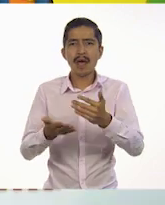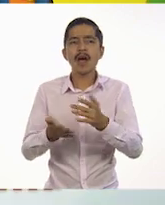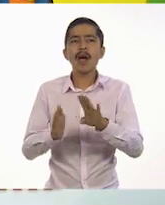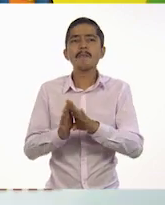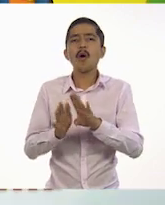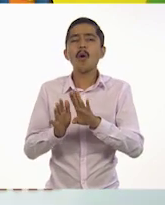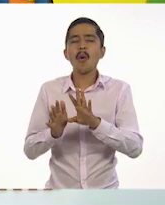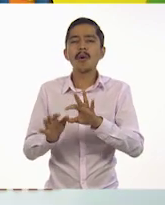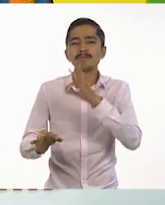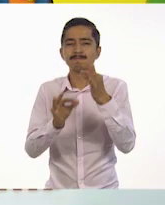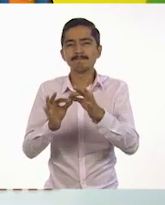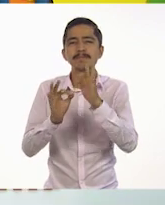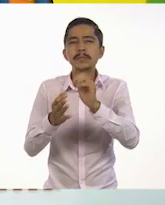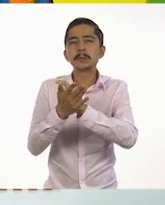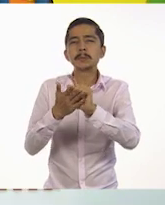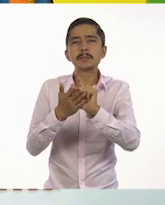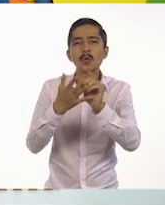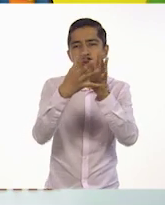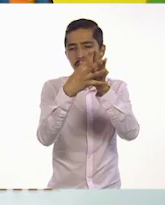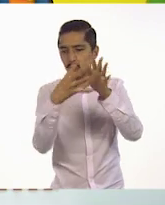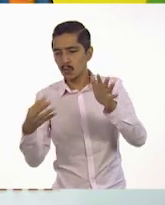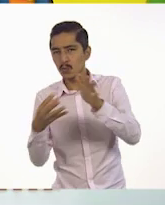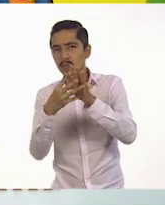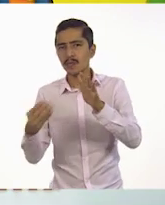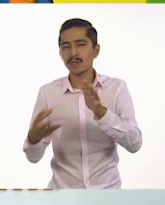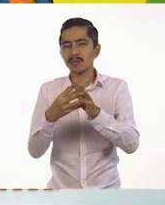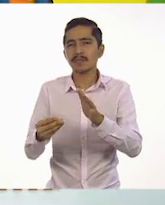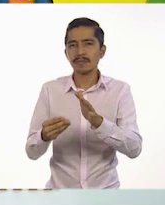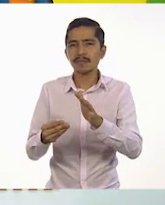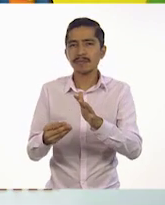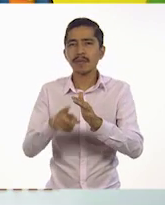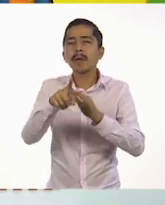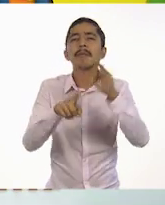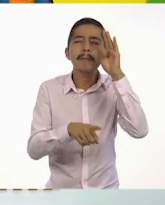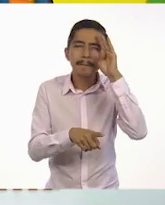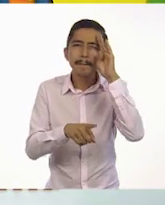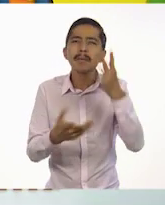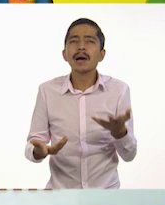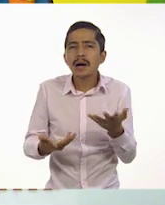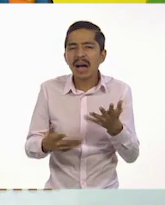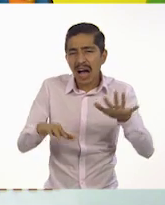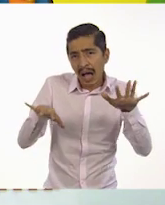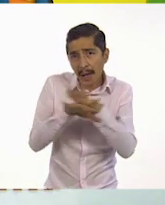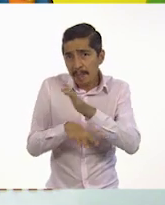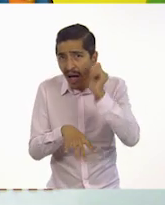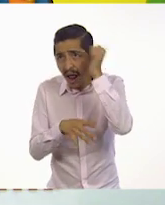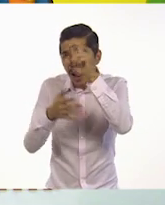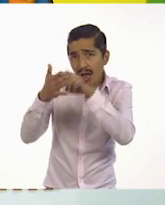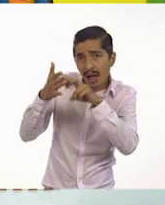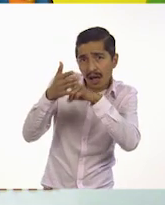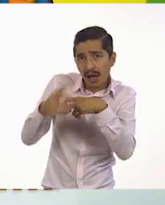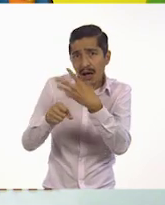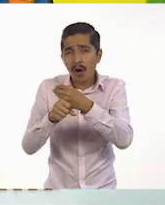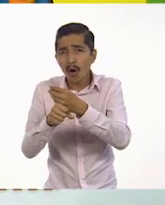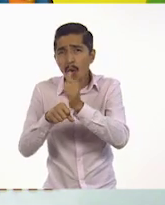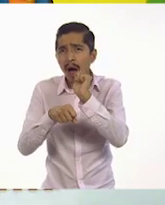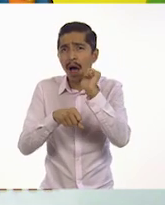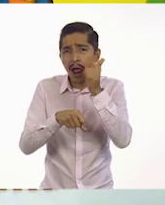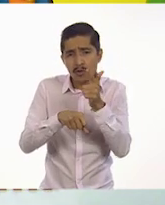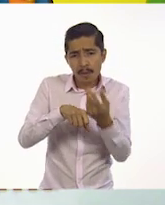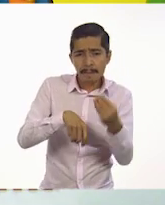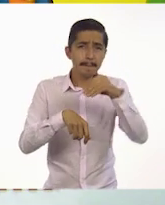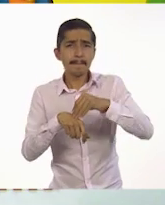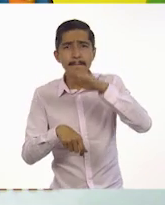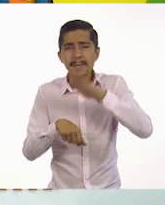Muy bien. A mí también me parece bien. Ustedes en casa, ¿qué piensan? ¿Le cambiarían algo? ¿Le dirían algo más a la